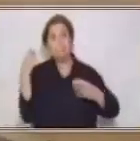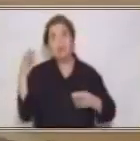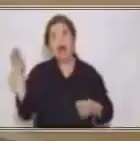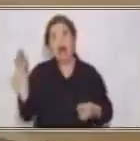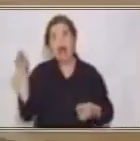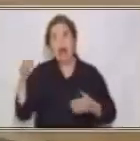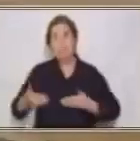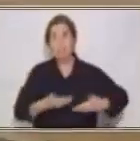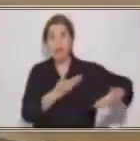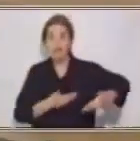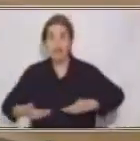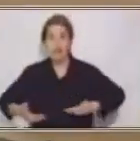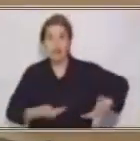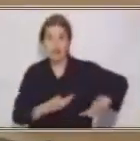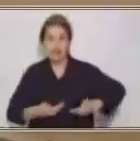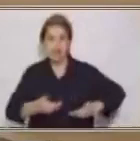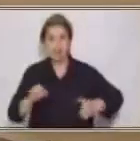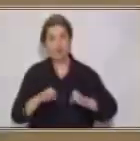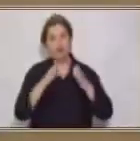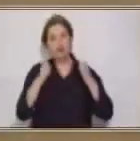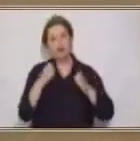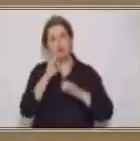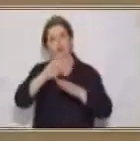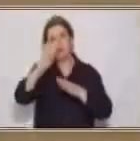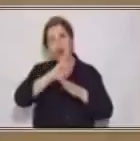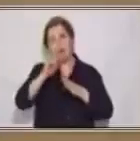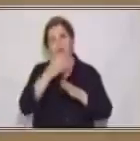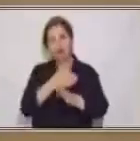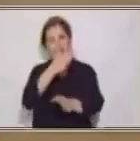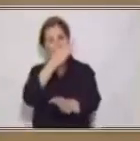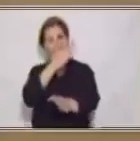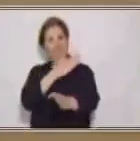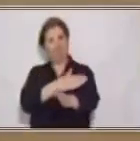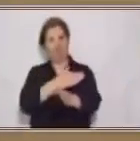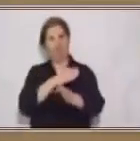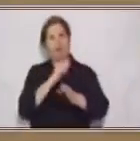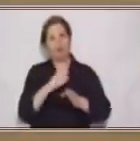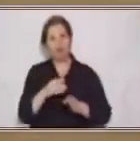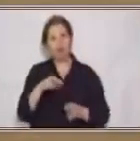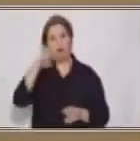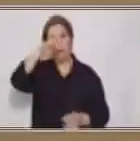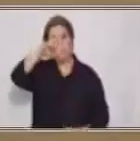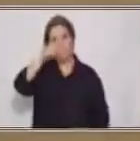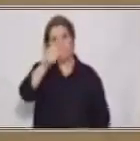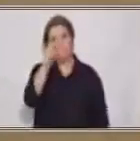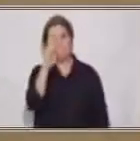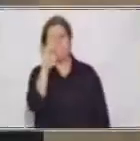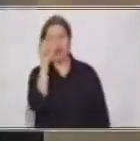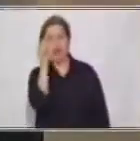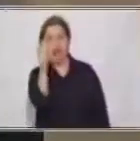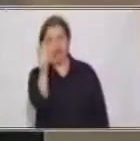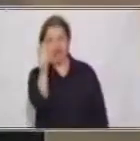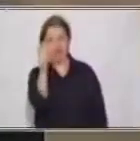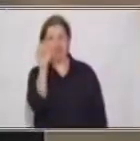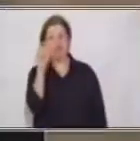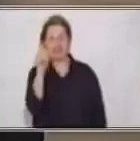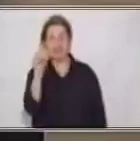estamos usando preposición, ¿verdad? Para, ropa para el bebé. Por aquí